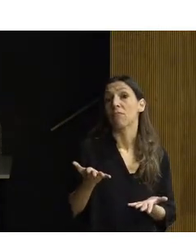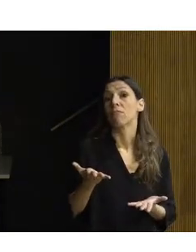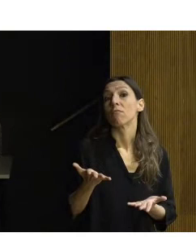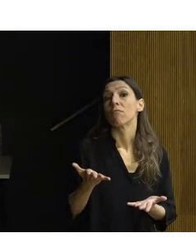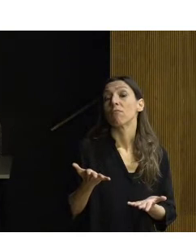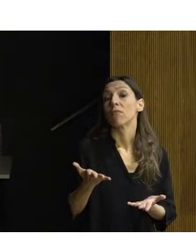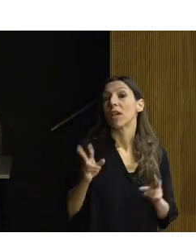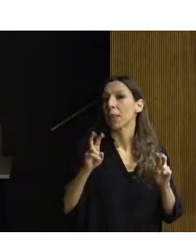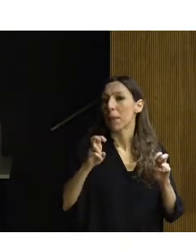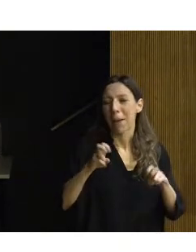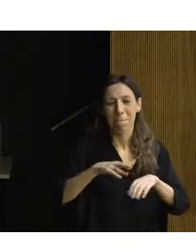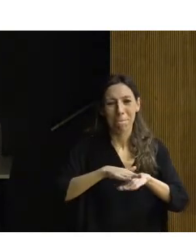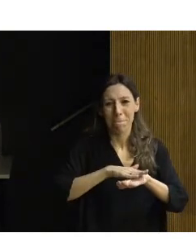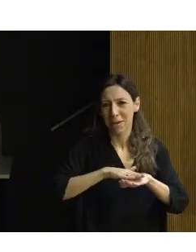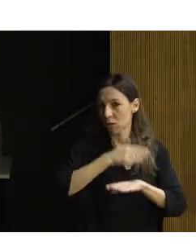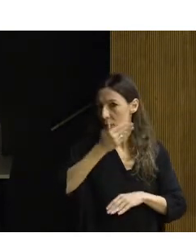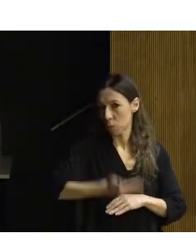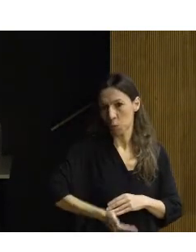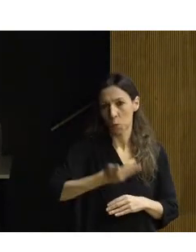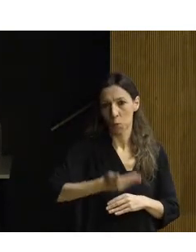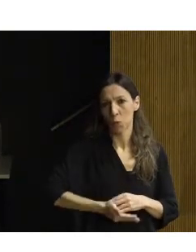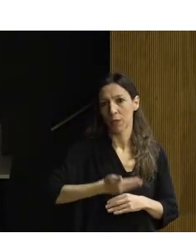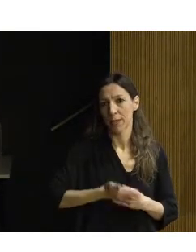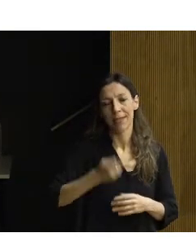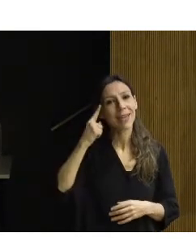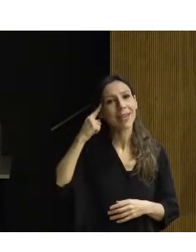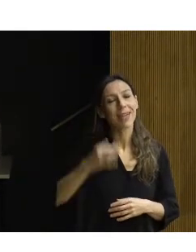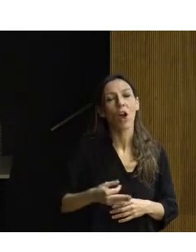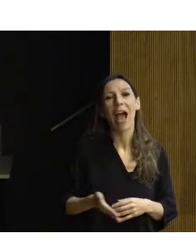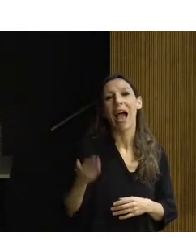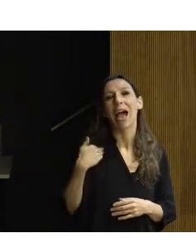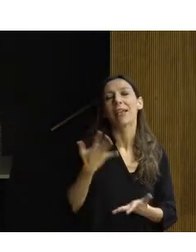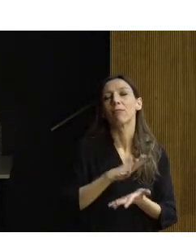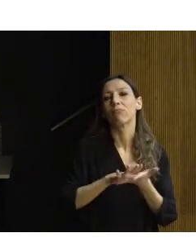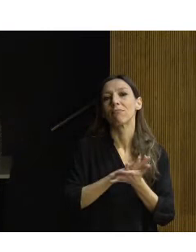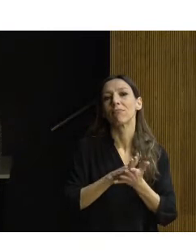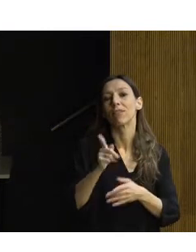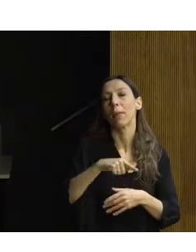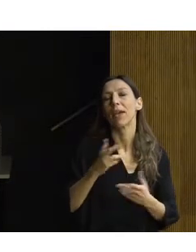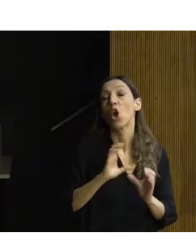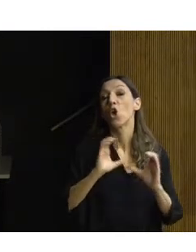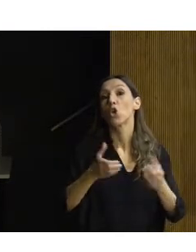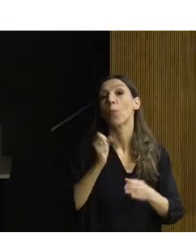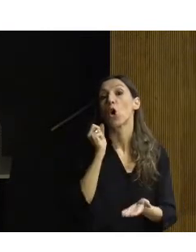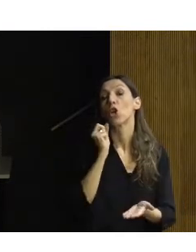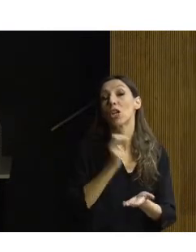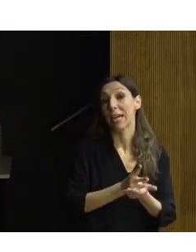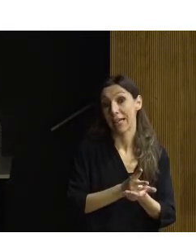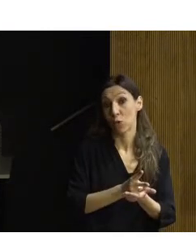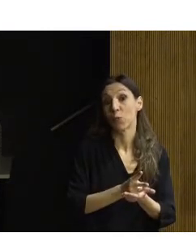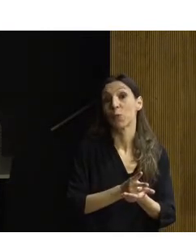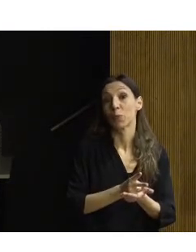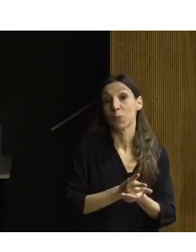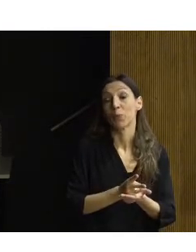esencial las buenas prácticas. Yo creo que, ayer lo comentábamos también en el grupo, en el reto demográfico, hay que